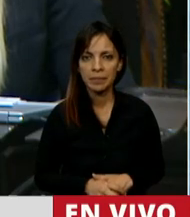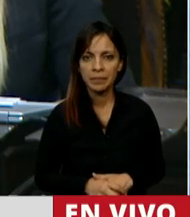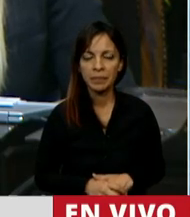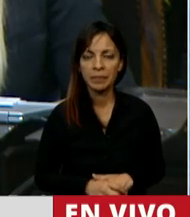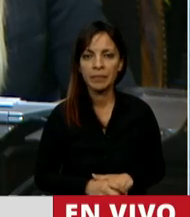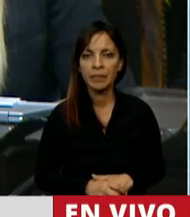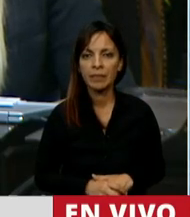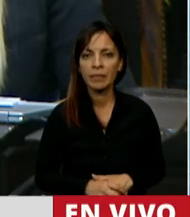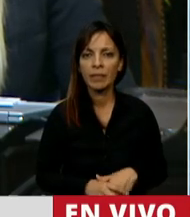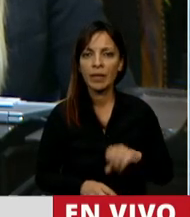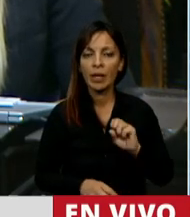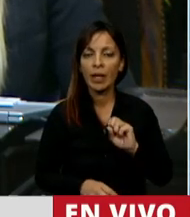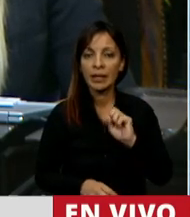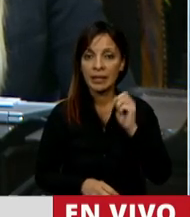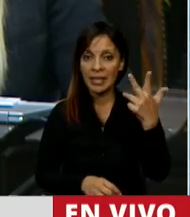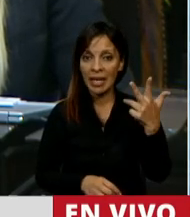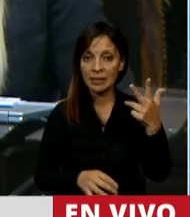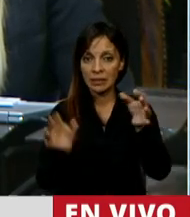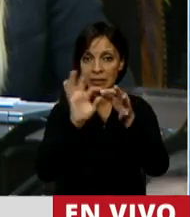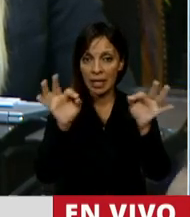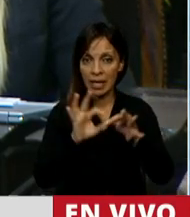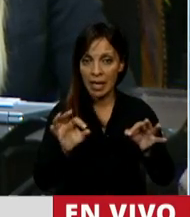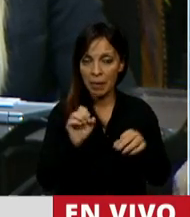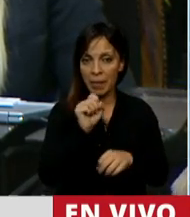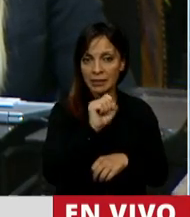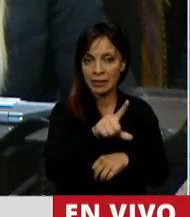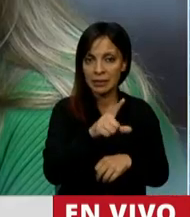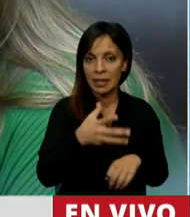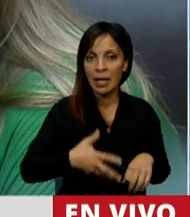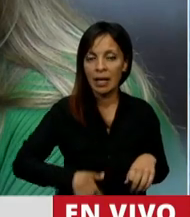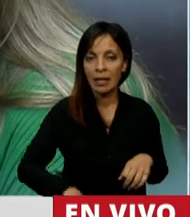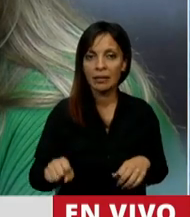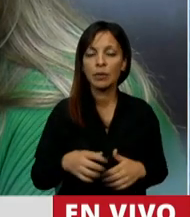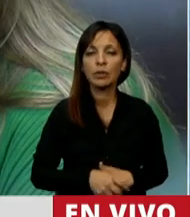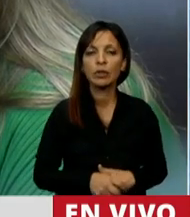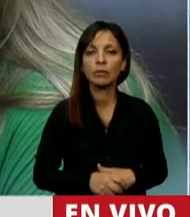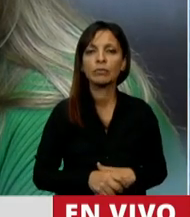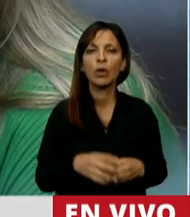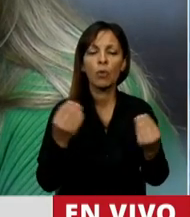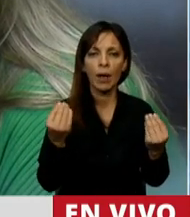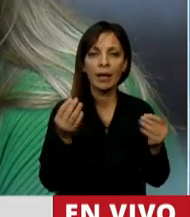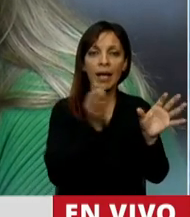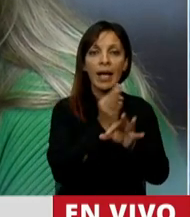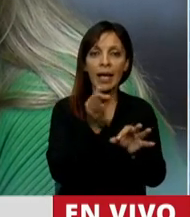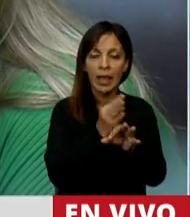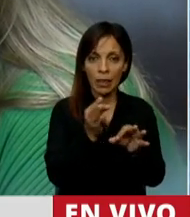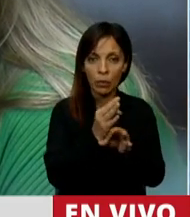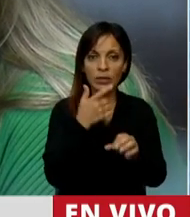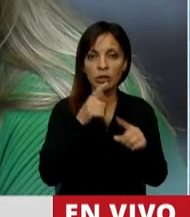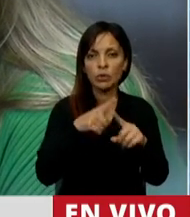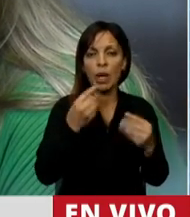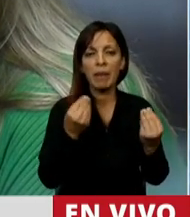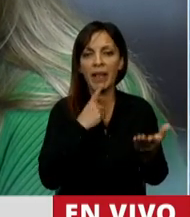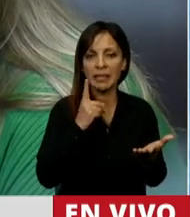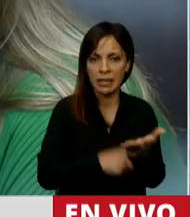Dos de los tres lemas del aborto legal comparto. ¿Cuáles son? La educación sexual para decidir,